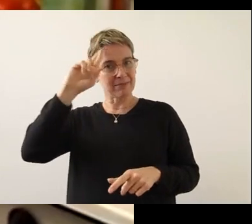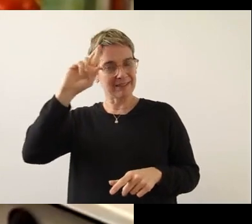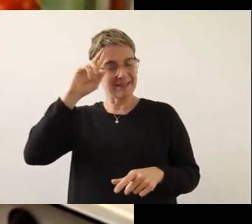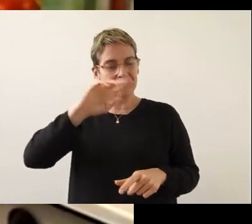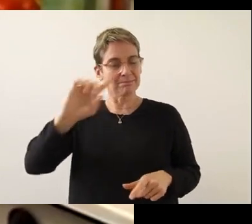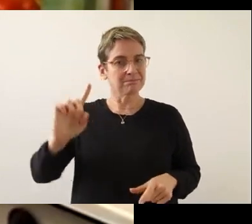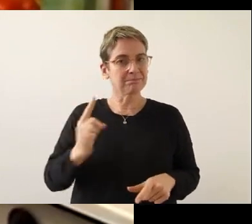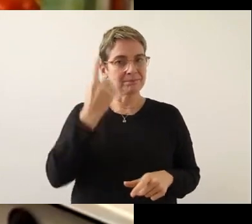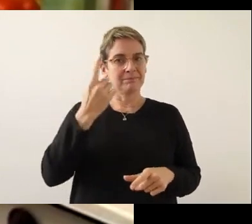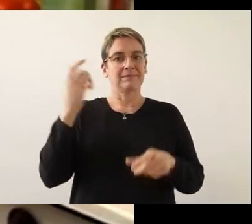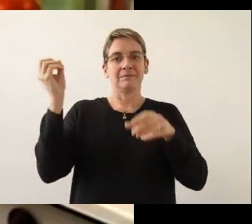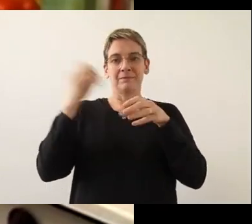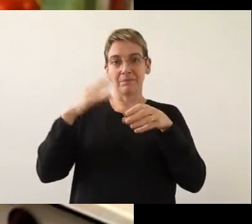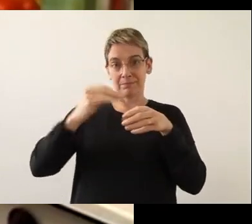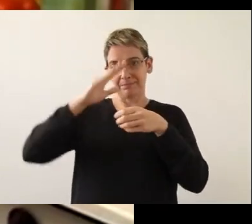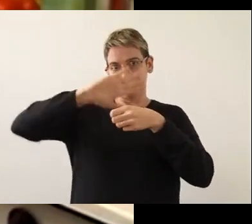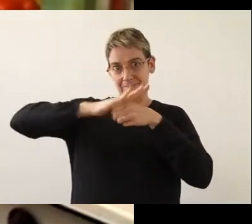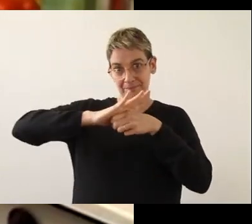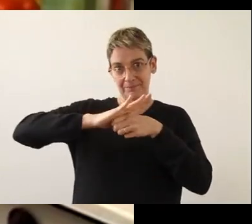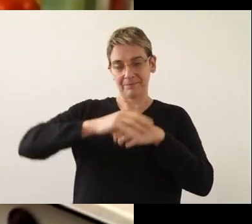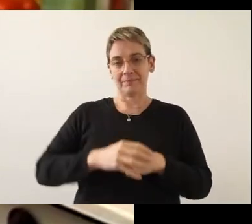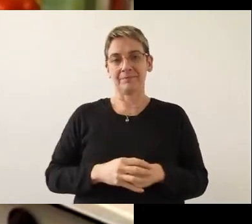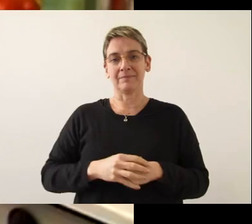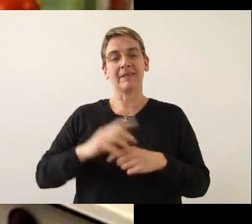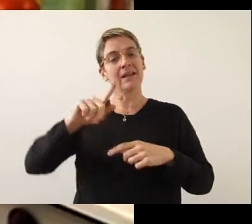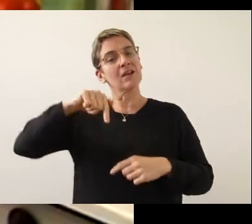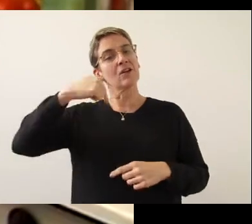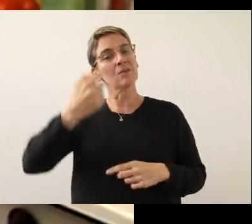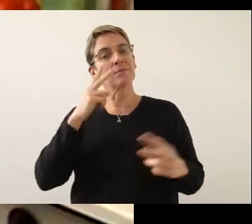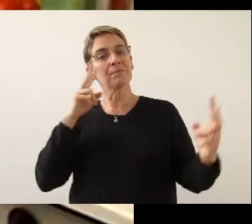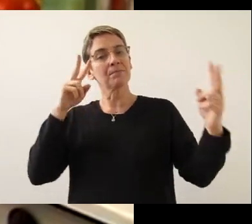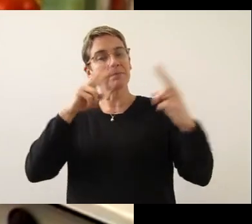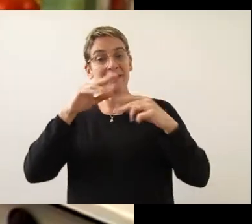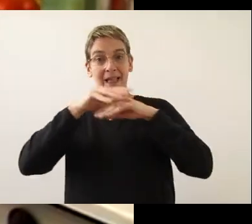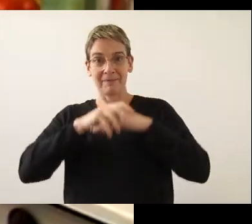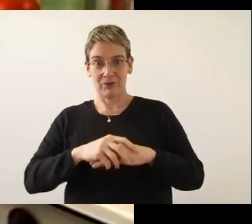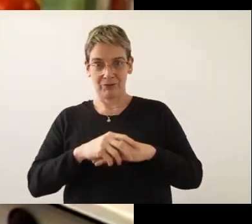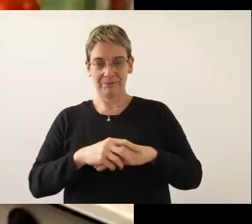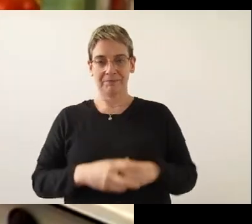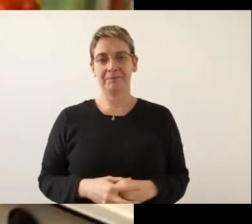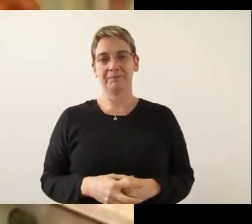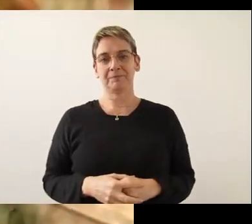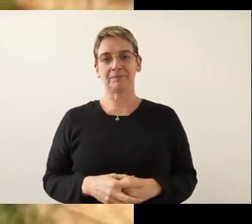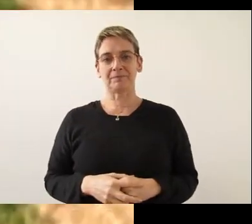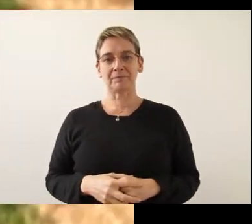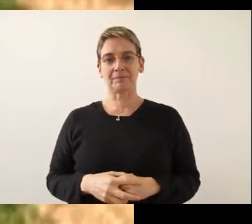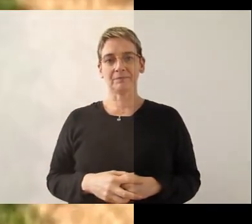respetar los principios de conservación. Hasta la próxima amigos.